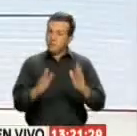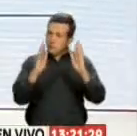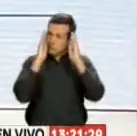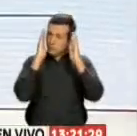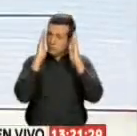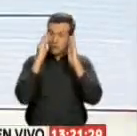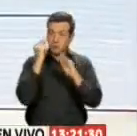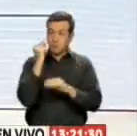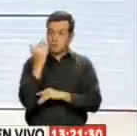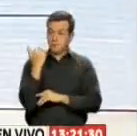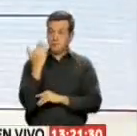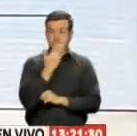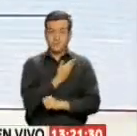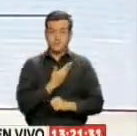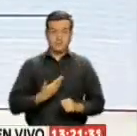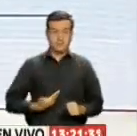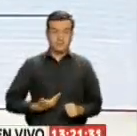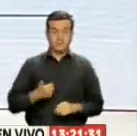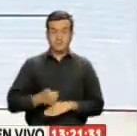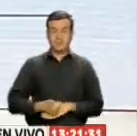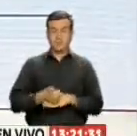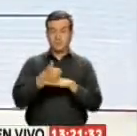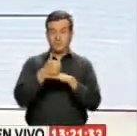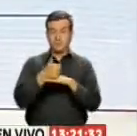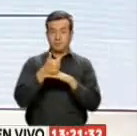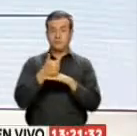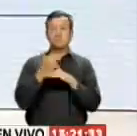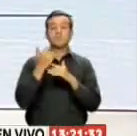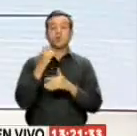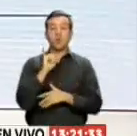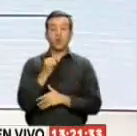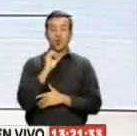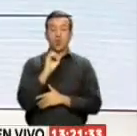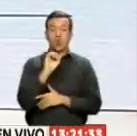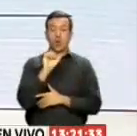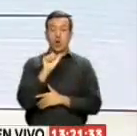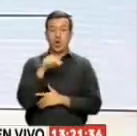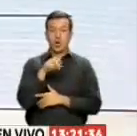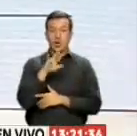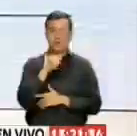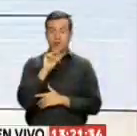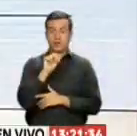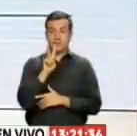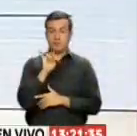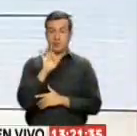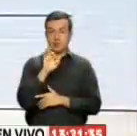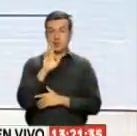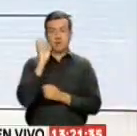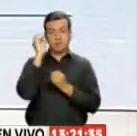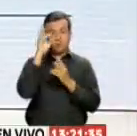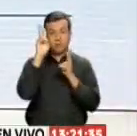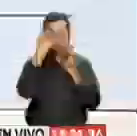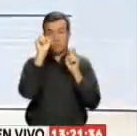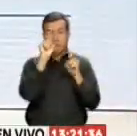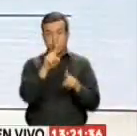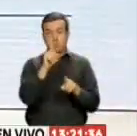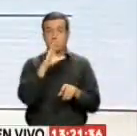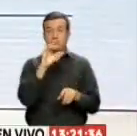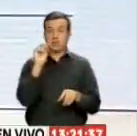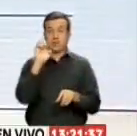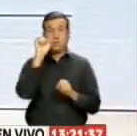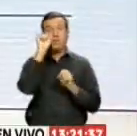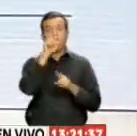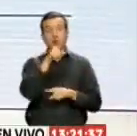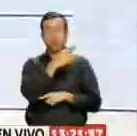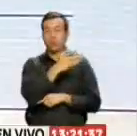atención Hace pocos minutos El presidente del Tribunal Contencioso Electoral Joaquín Viteri Se pronunció sobre la consulta Que efectuó el Consejo